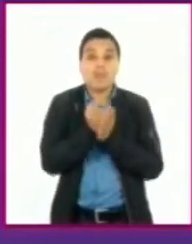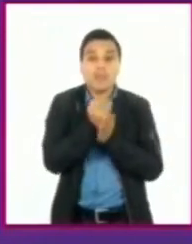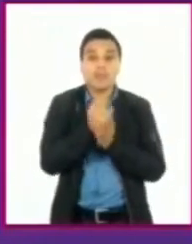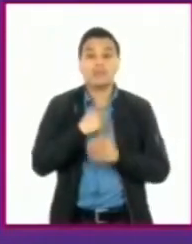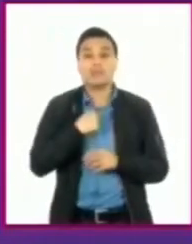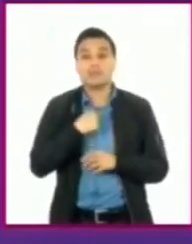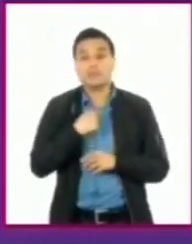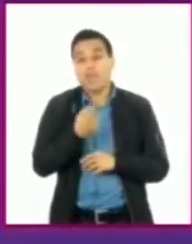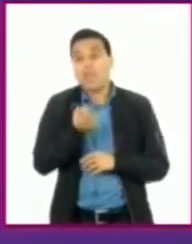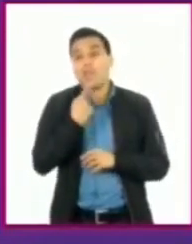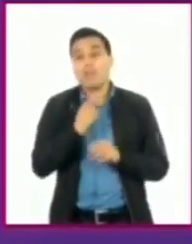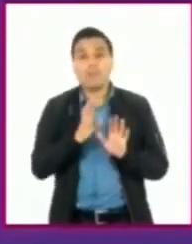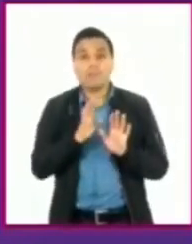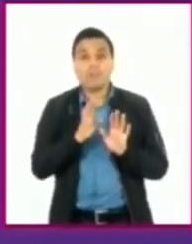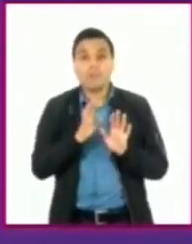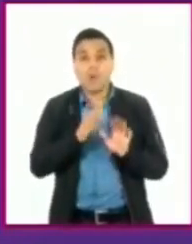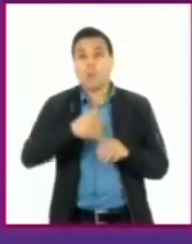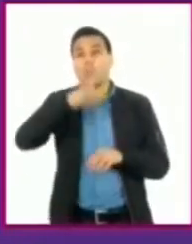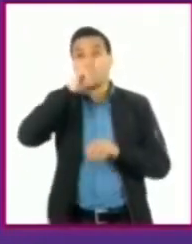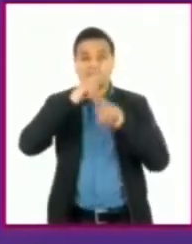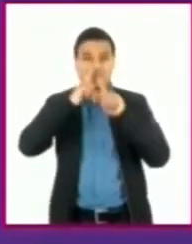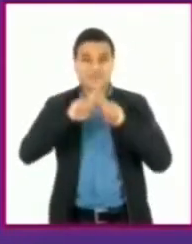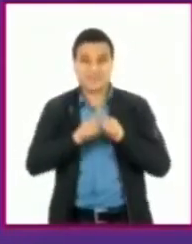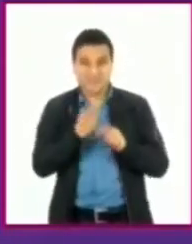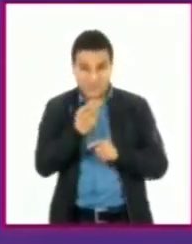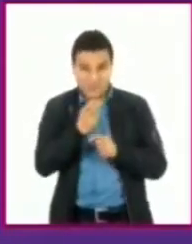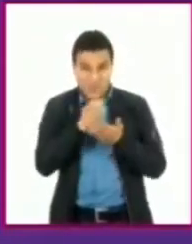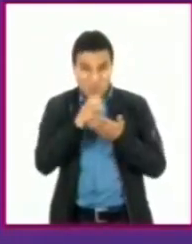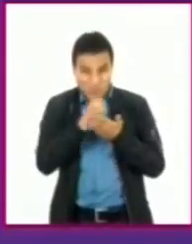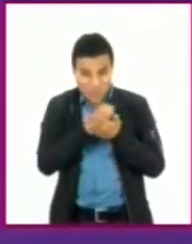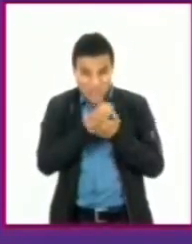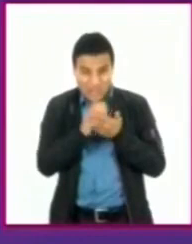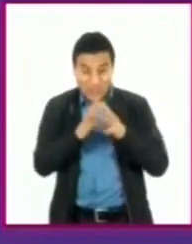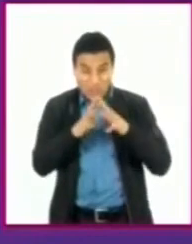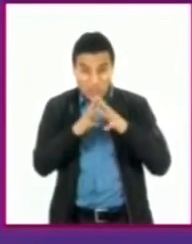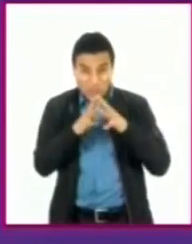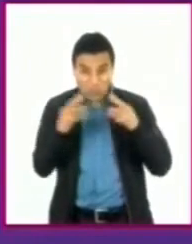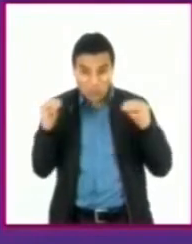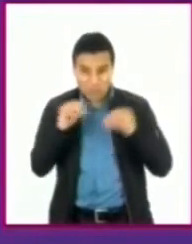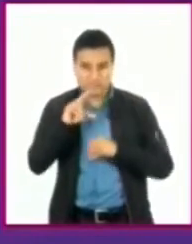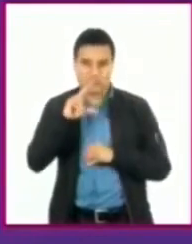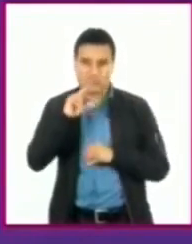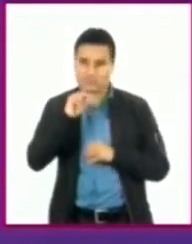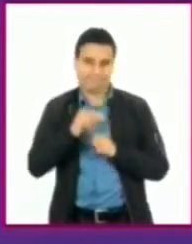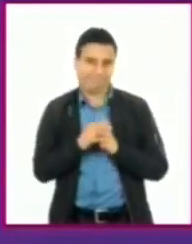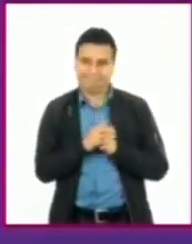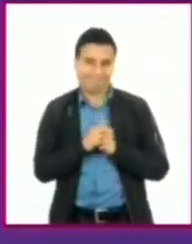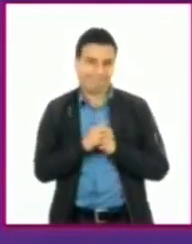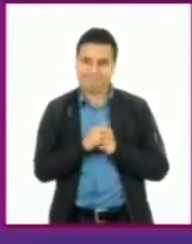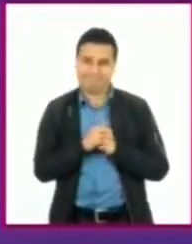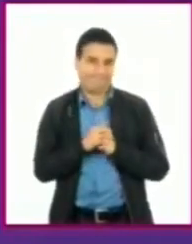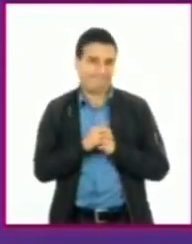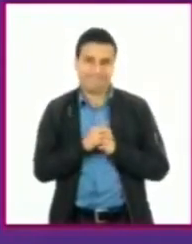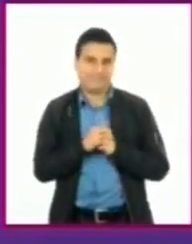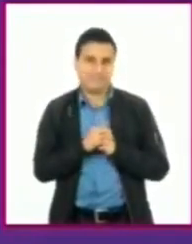final de cuentas, un antigripal no te va a curar como tal enfermedad, lo que va a hacer el antigripal es